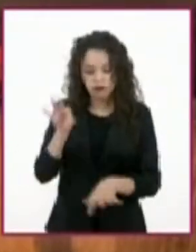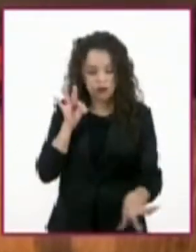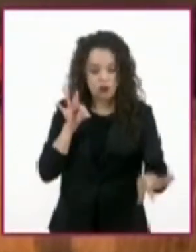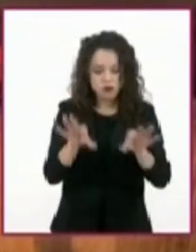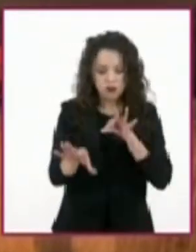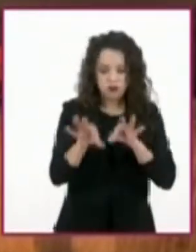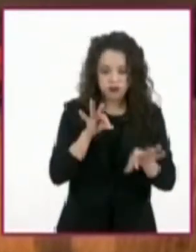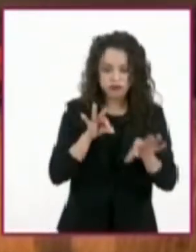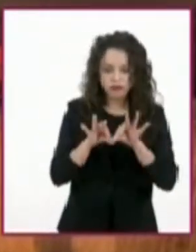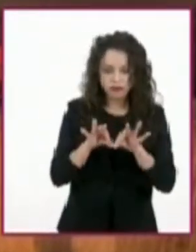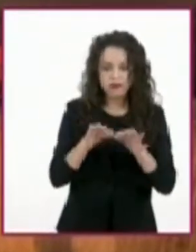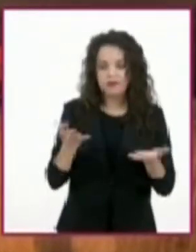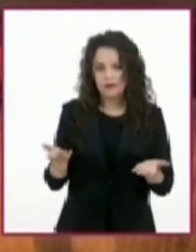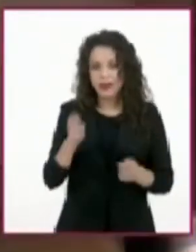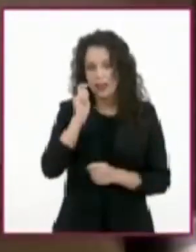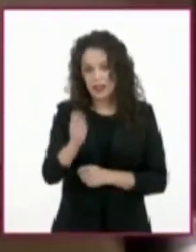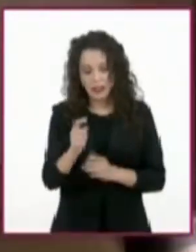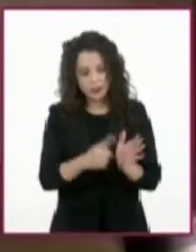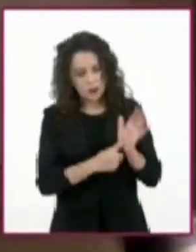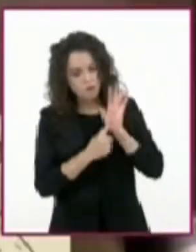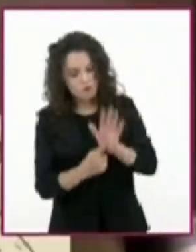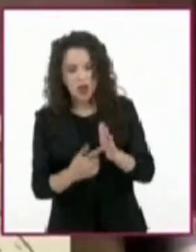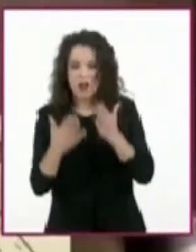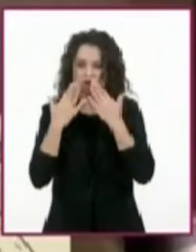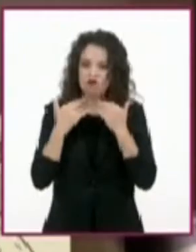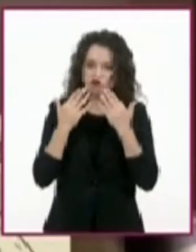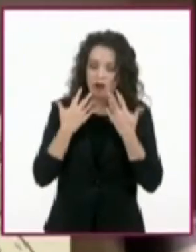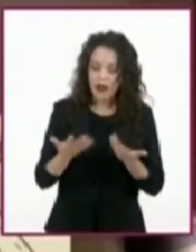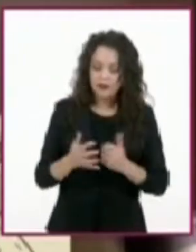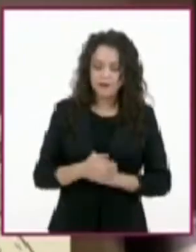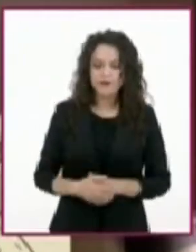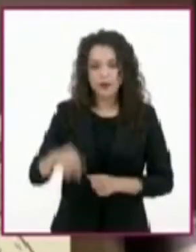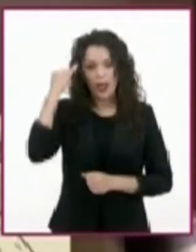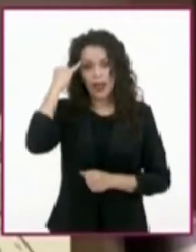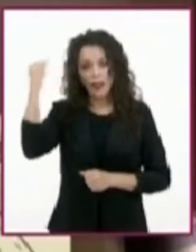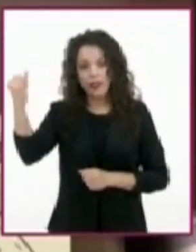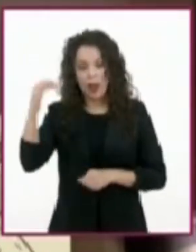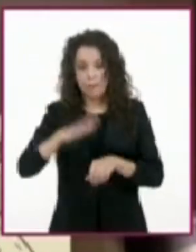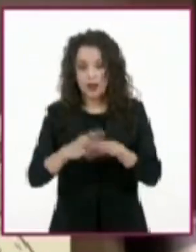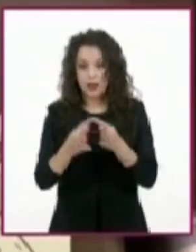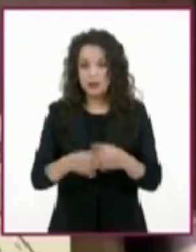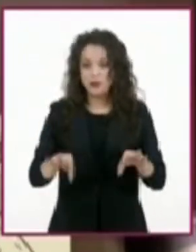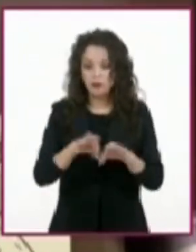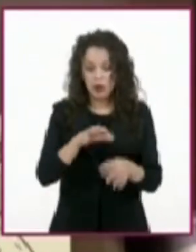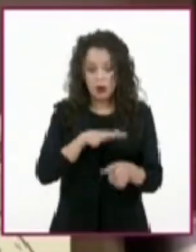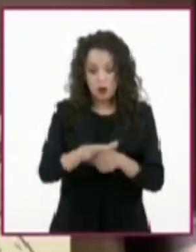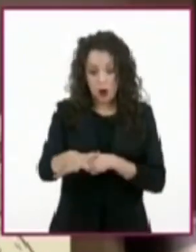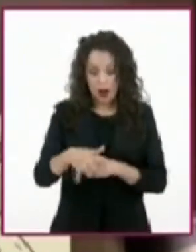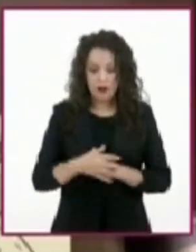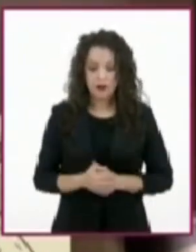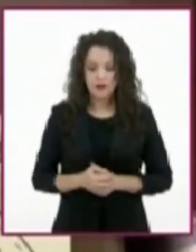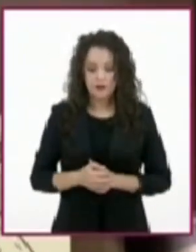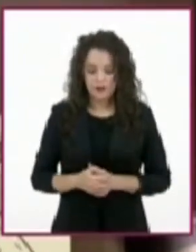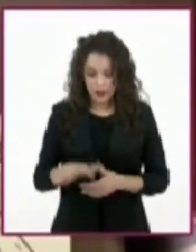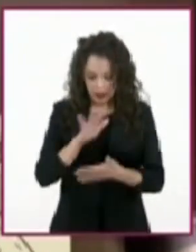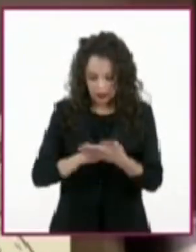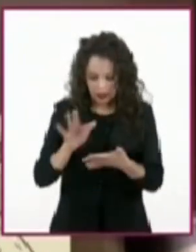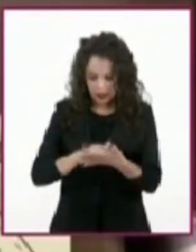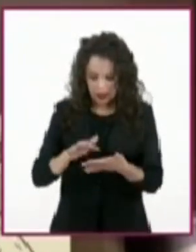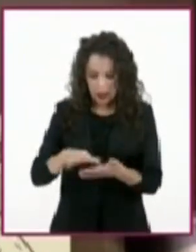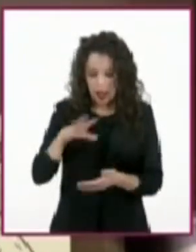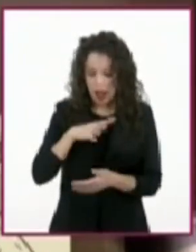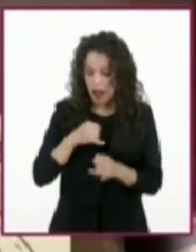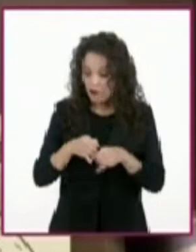se encuentra de manera evidente en él. Las ideas principales son las partes del texto que contienen los datos más